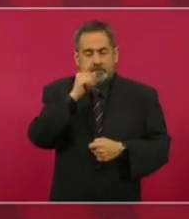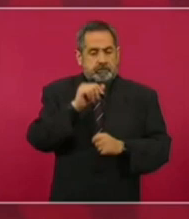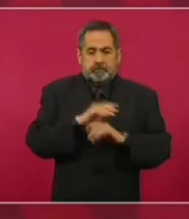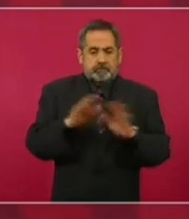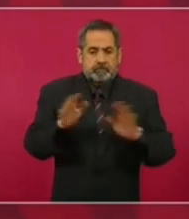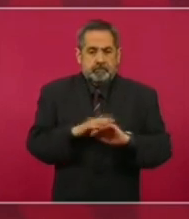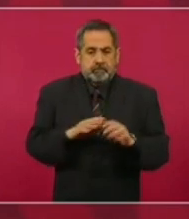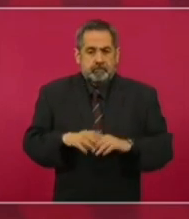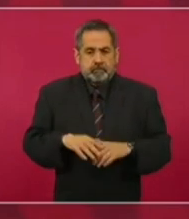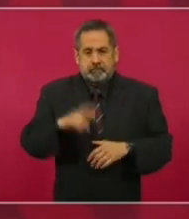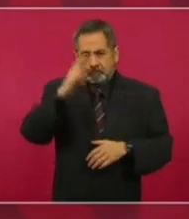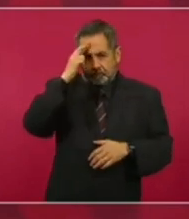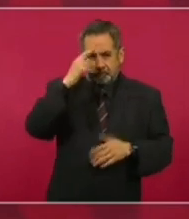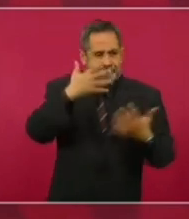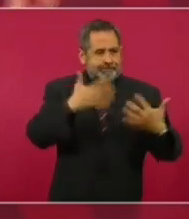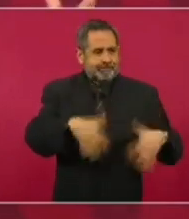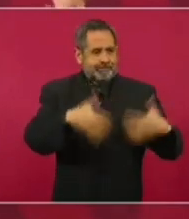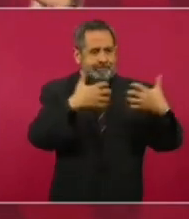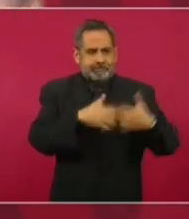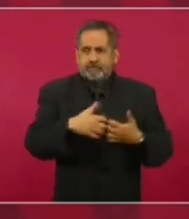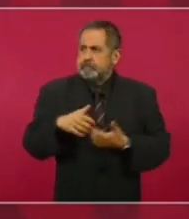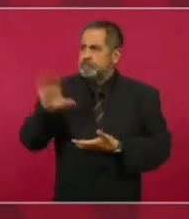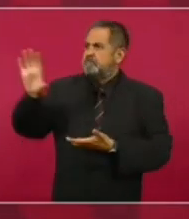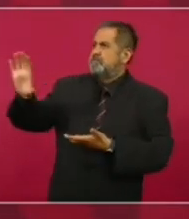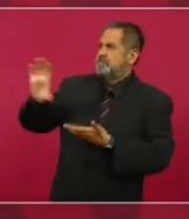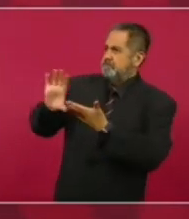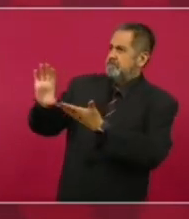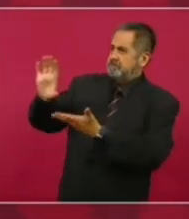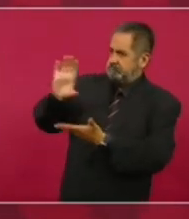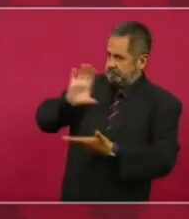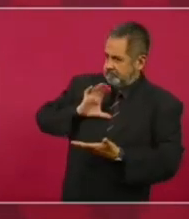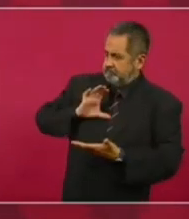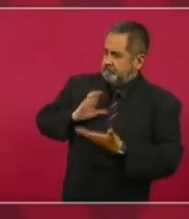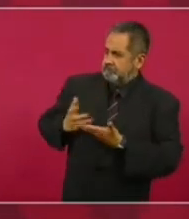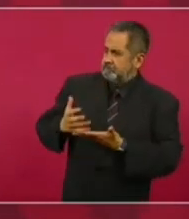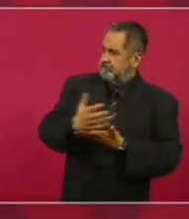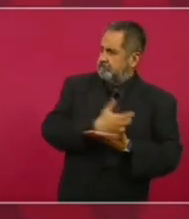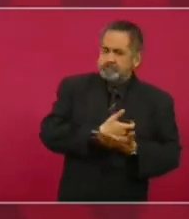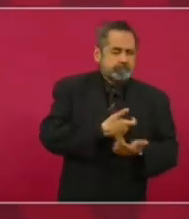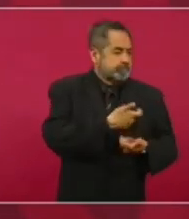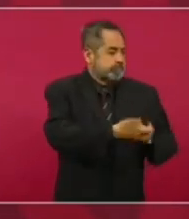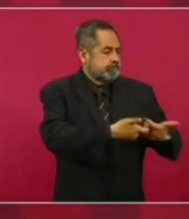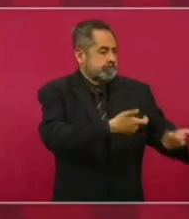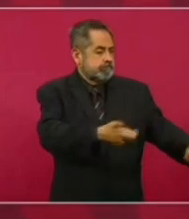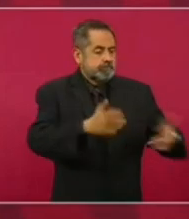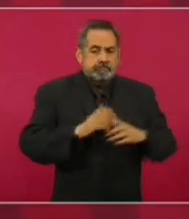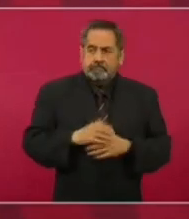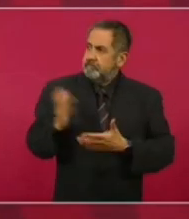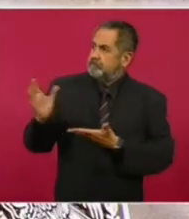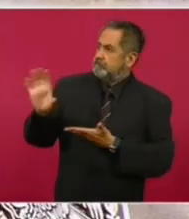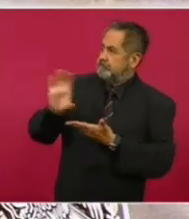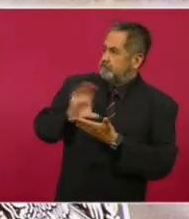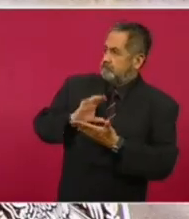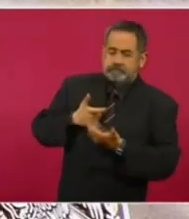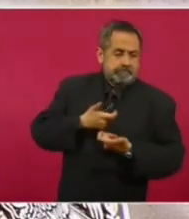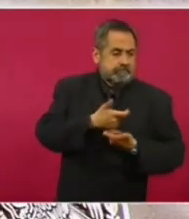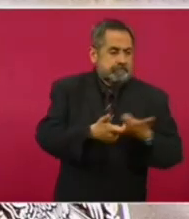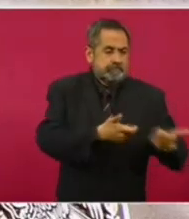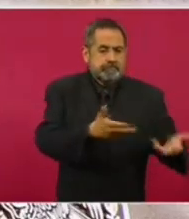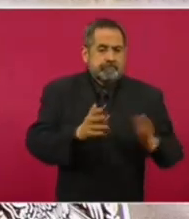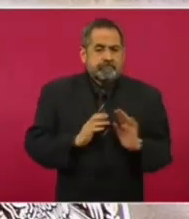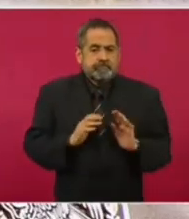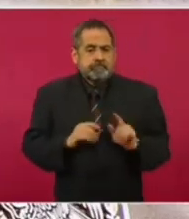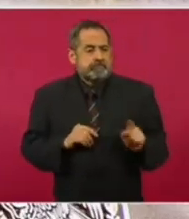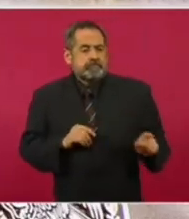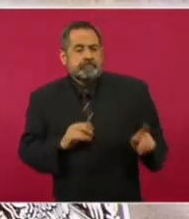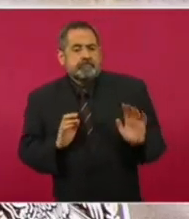de estas empresas no mineras que concentraban a trabajadores que no tenían ninguna actividad productiva y que se